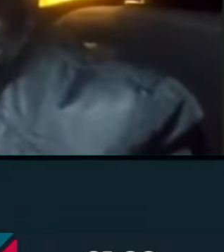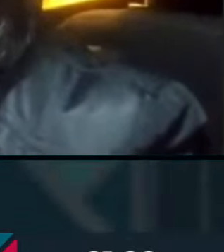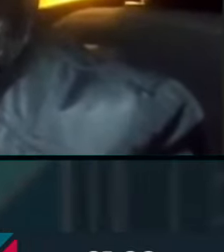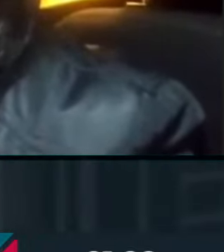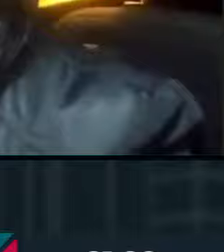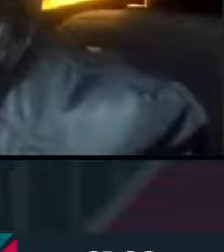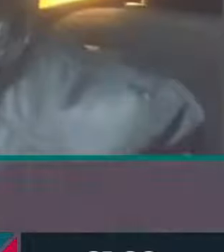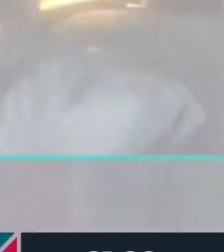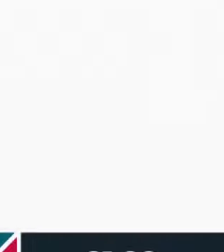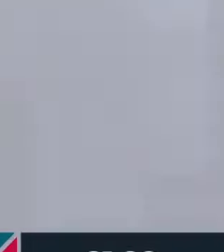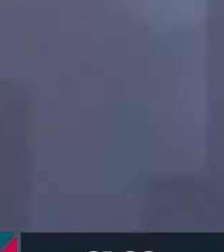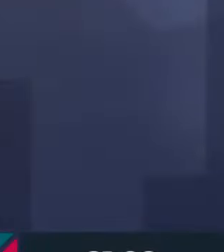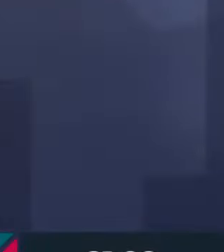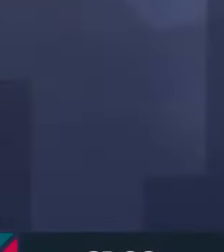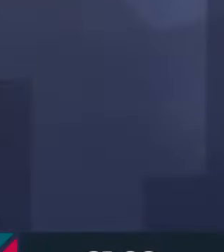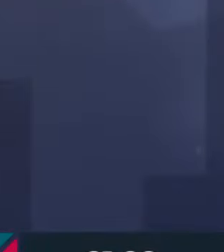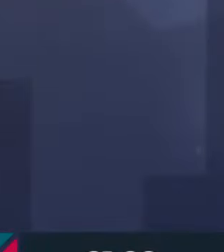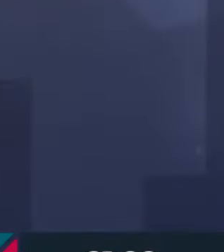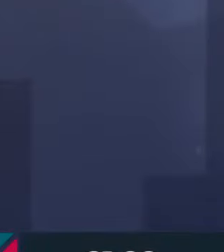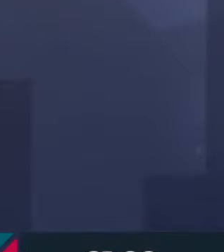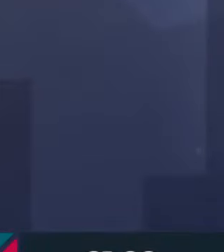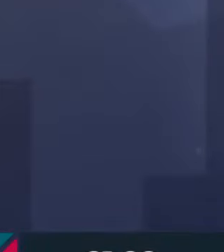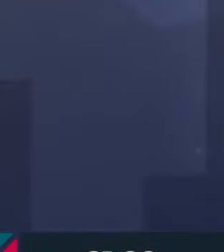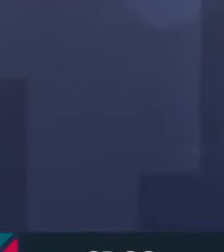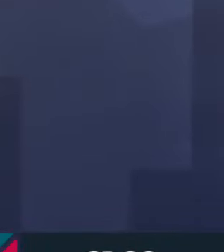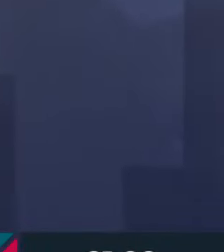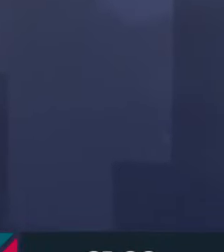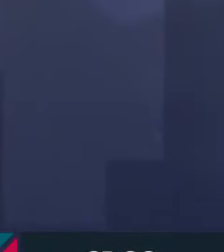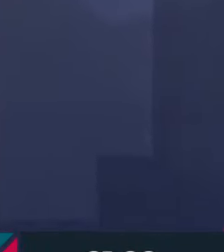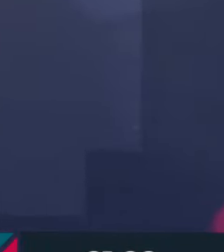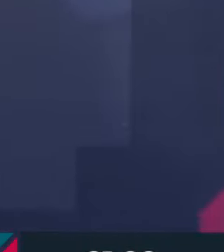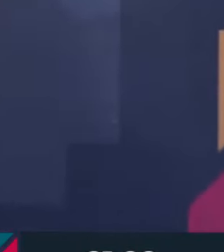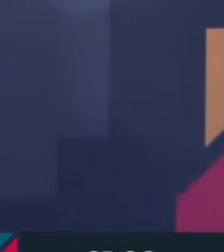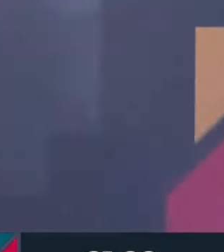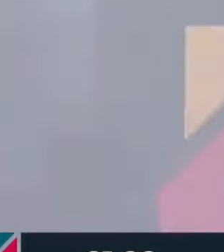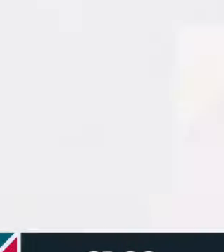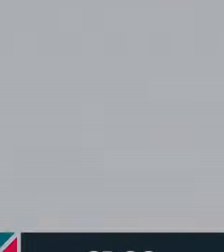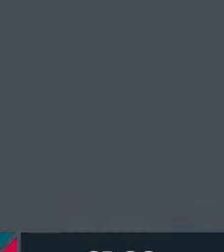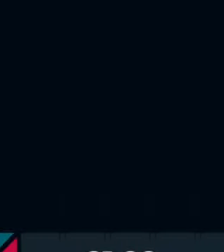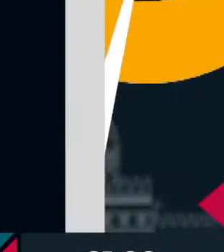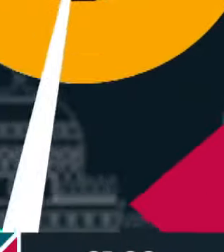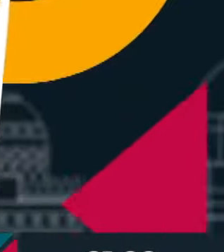luego. Buenas noches. Nosotros nos vamos a una pausa y ya regresamos. ¡Gracias!